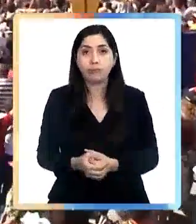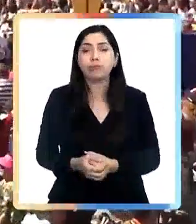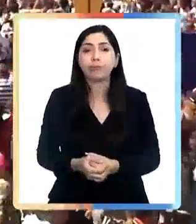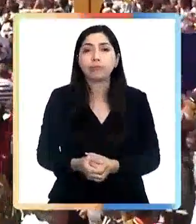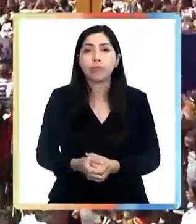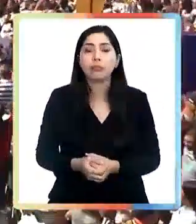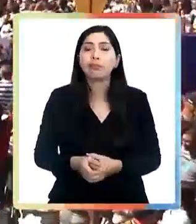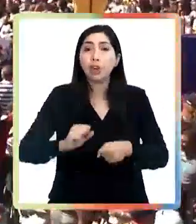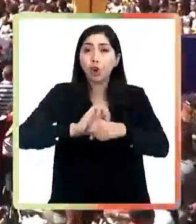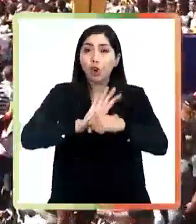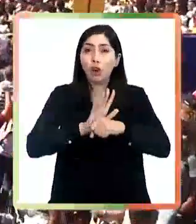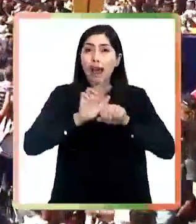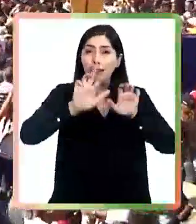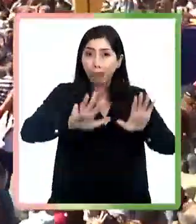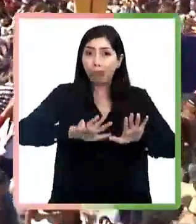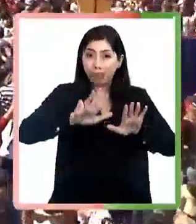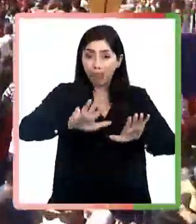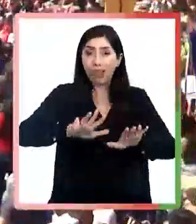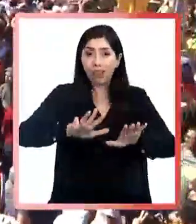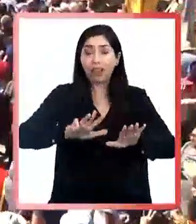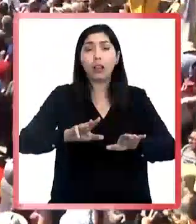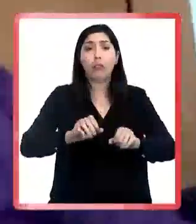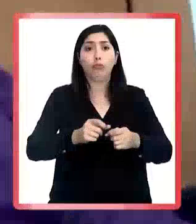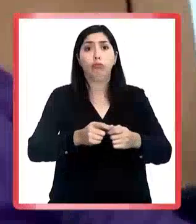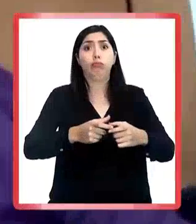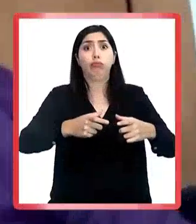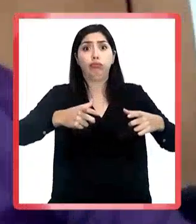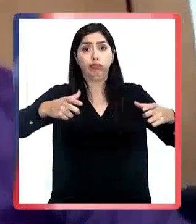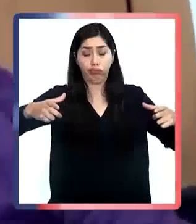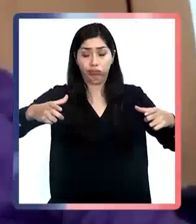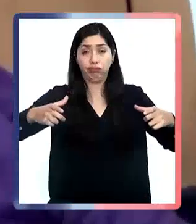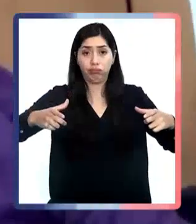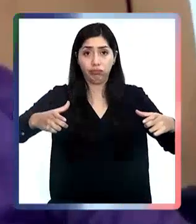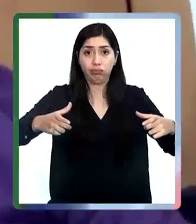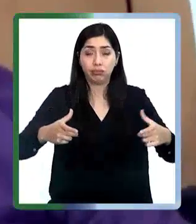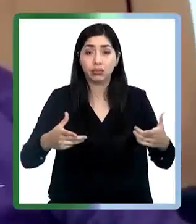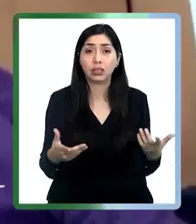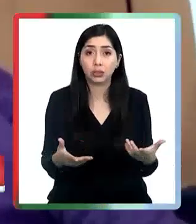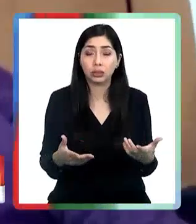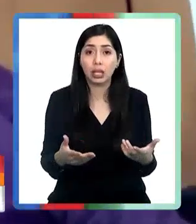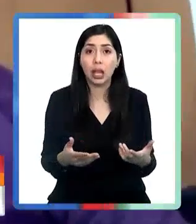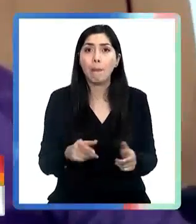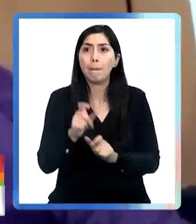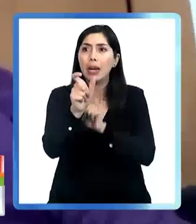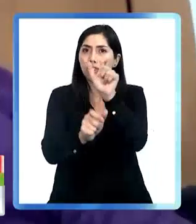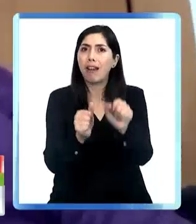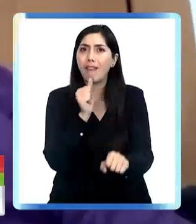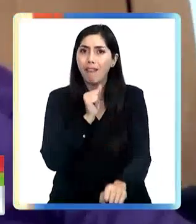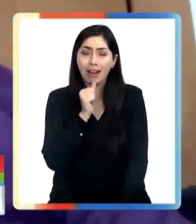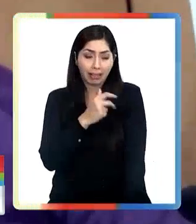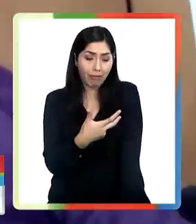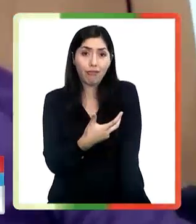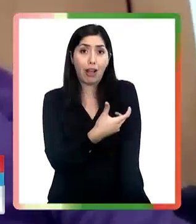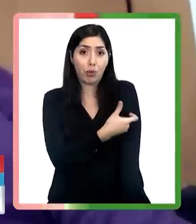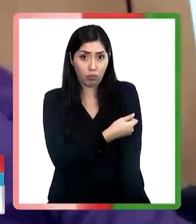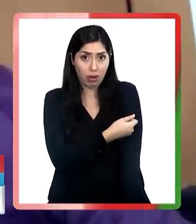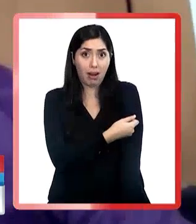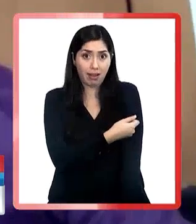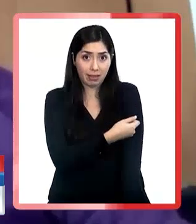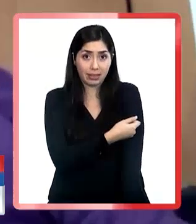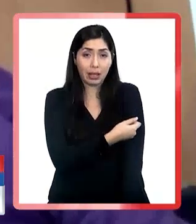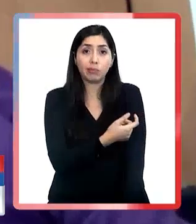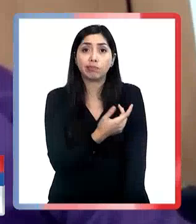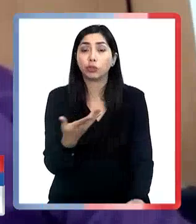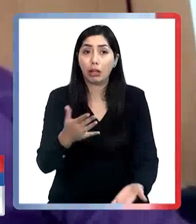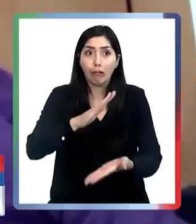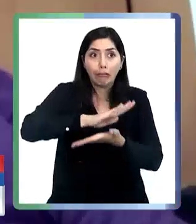un momento empezaron a subir. Y además de una declaración del Ceremi de que si no había la cantidad suficiente de vacunados, peligraba la realización